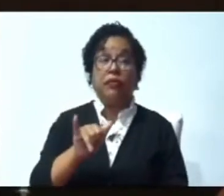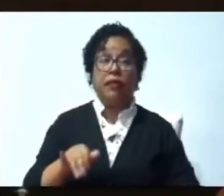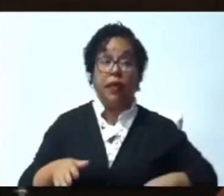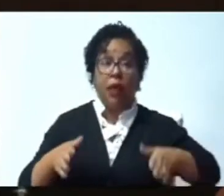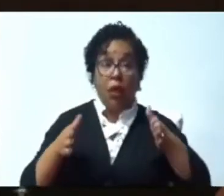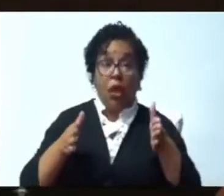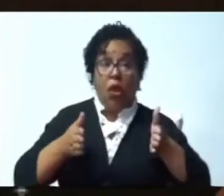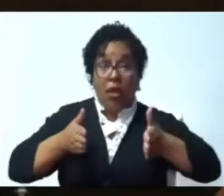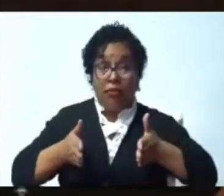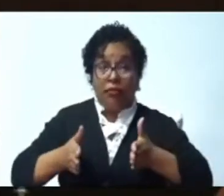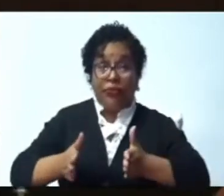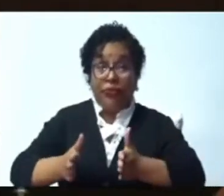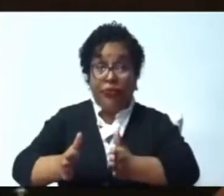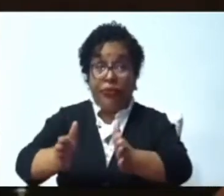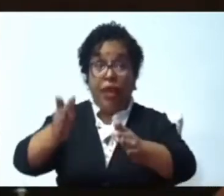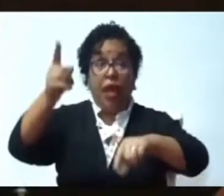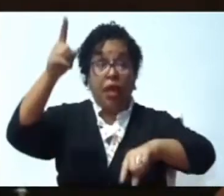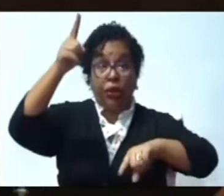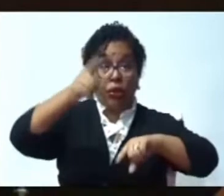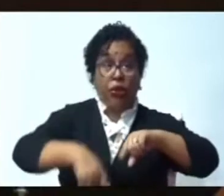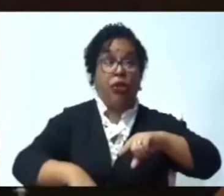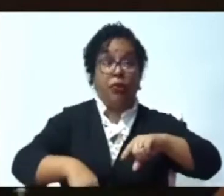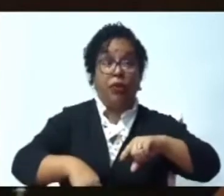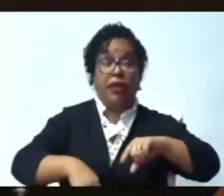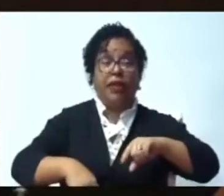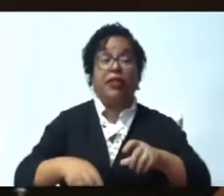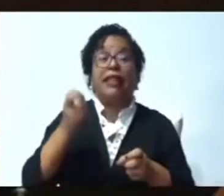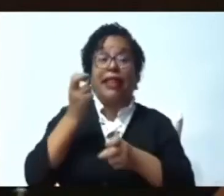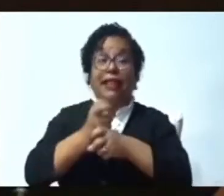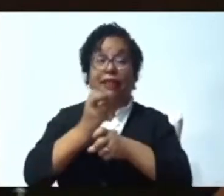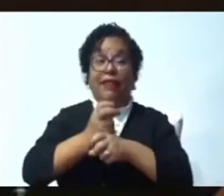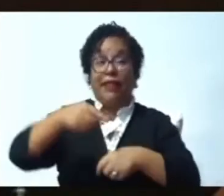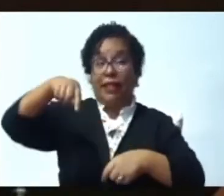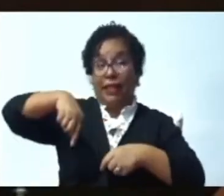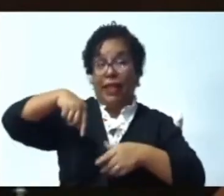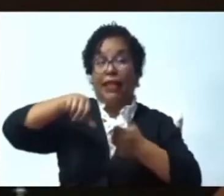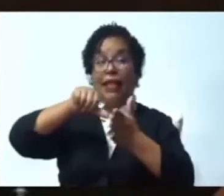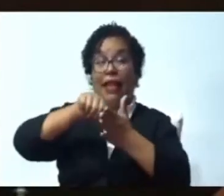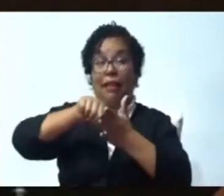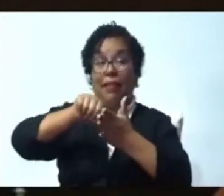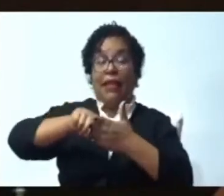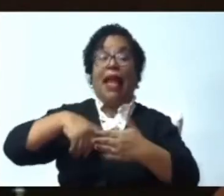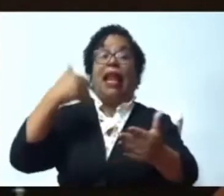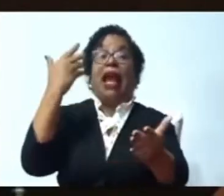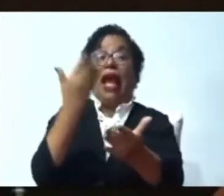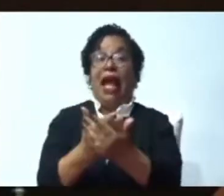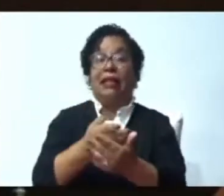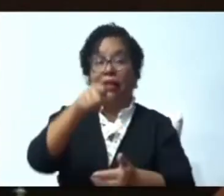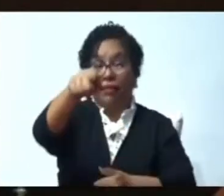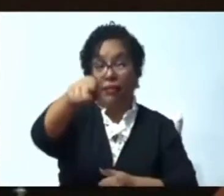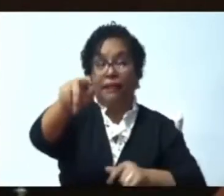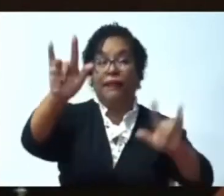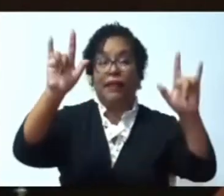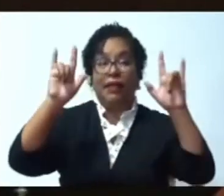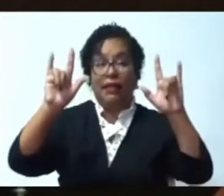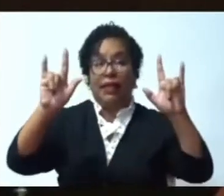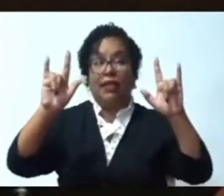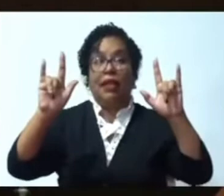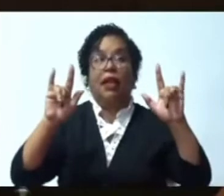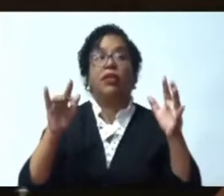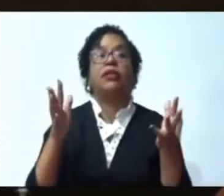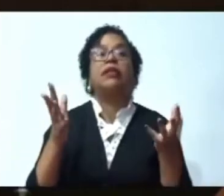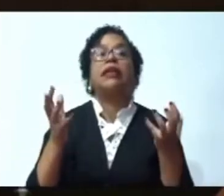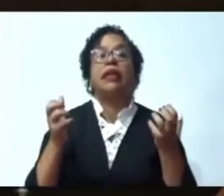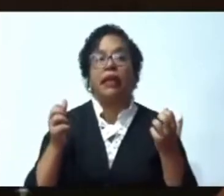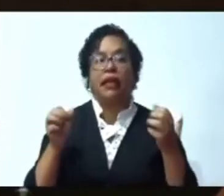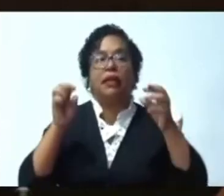obstaculizado Para llegar a la ciudad Nosotros queremos Que el Ministro